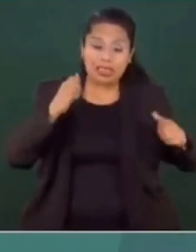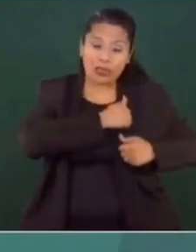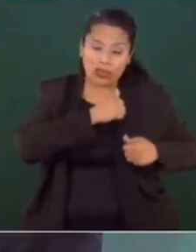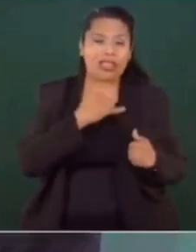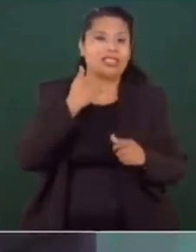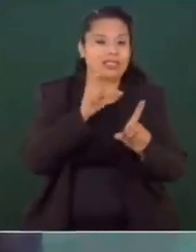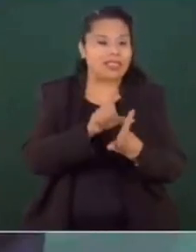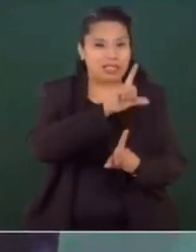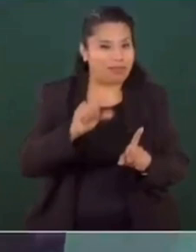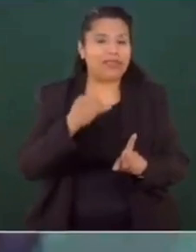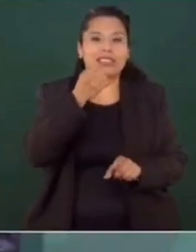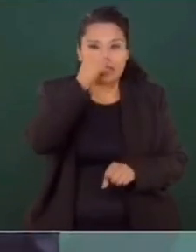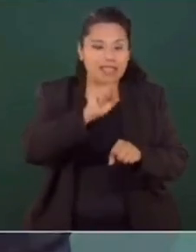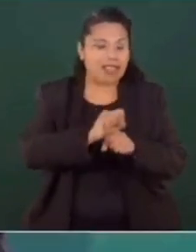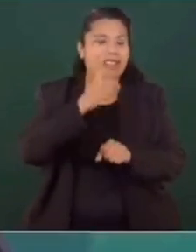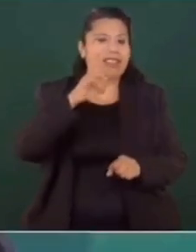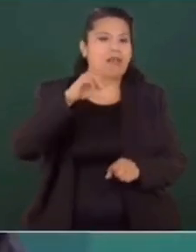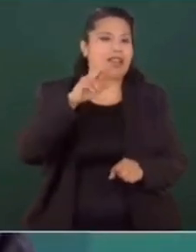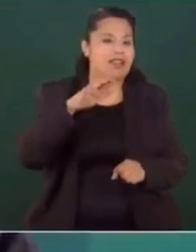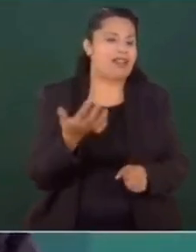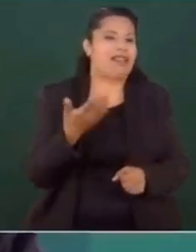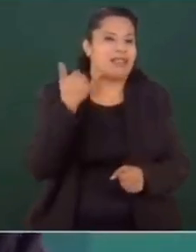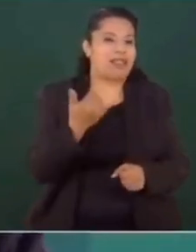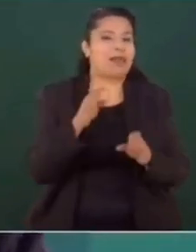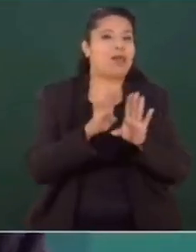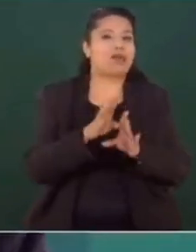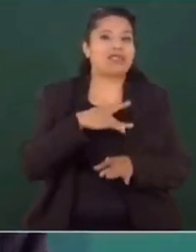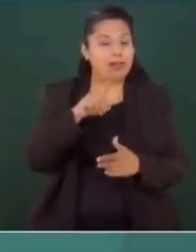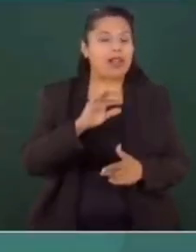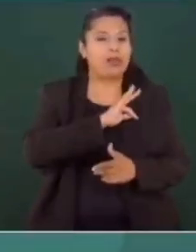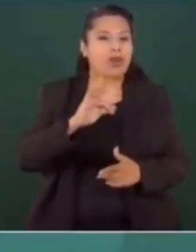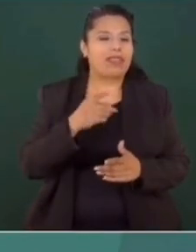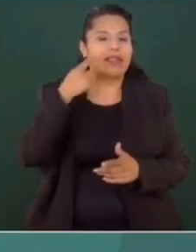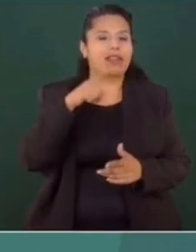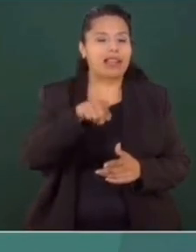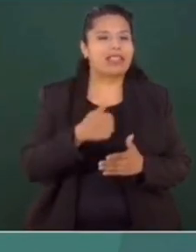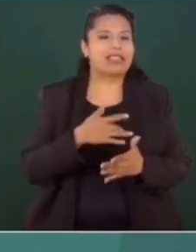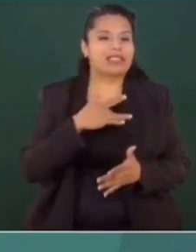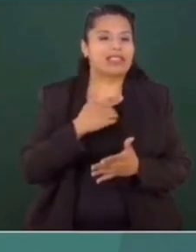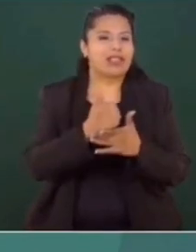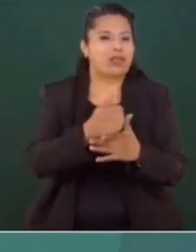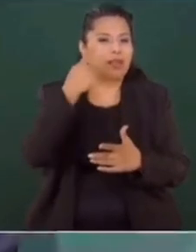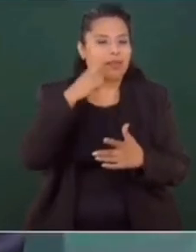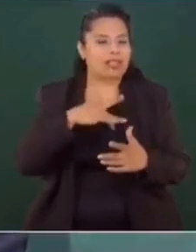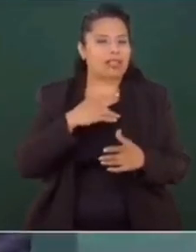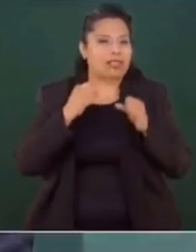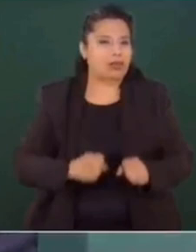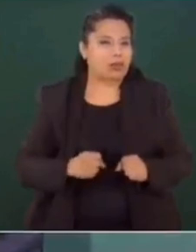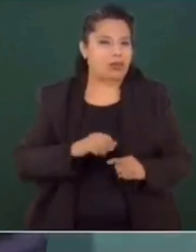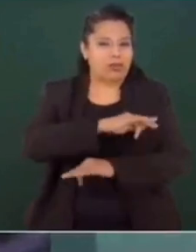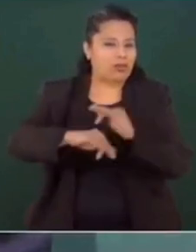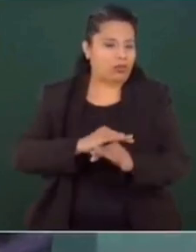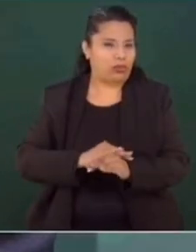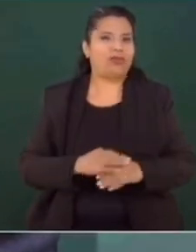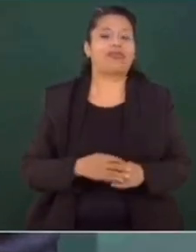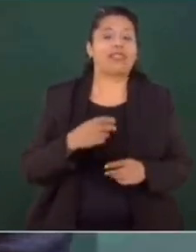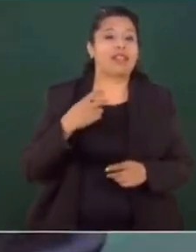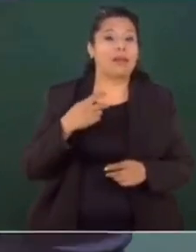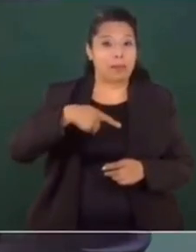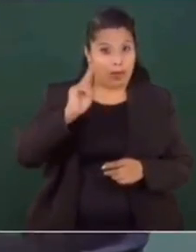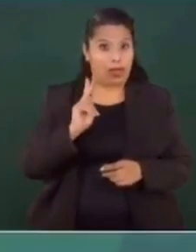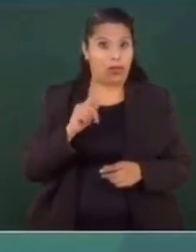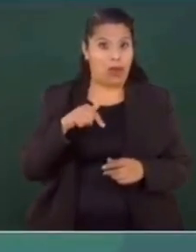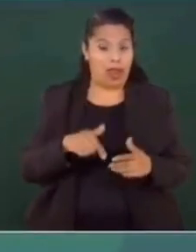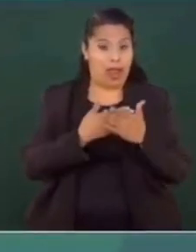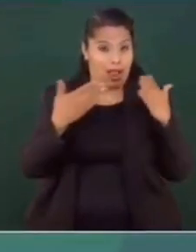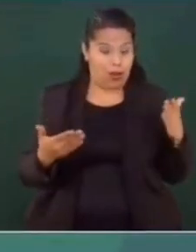de la Guardia Nacional, podrían enfrentar el problema de la inseguridad y la violencia. Y también, para que quede claro, aún